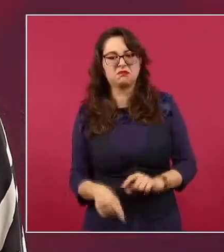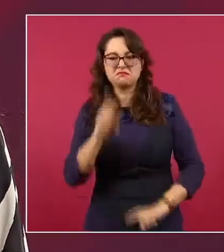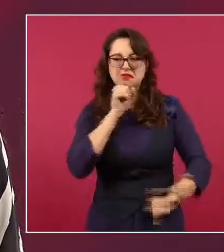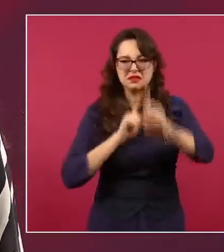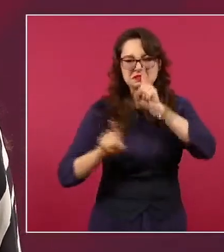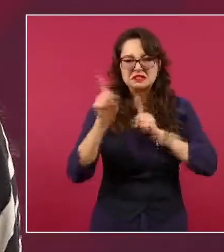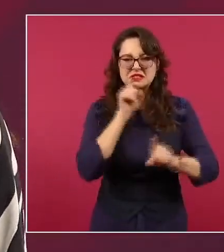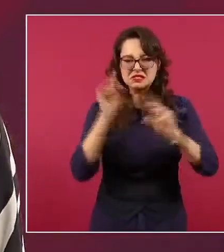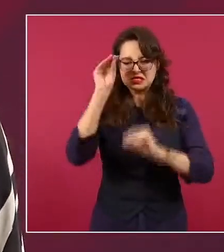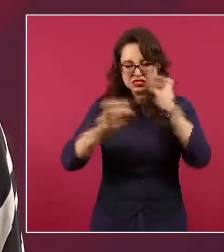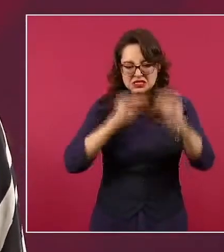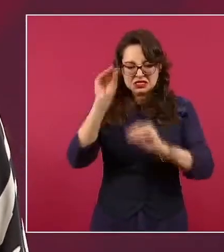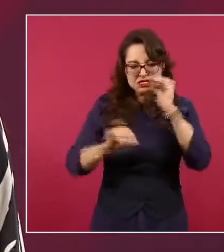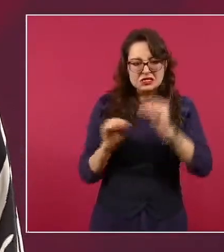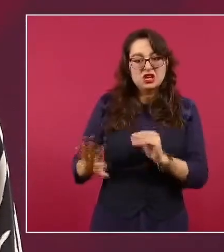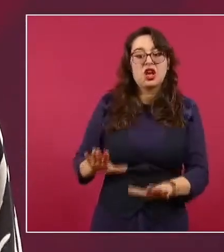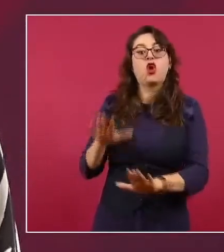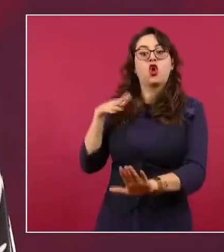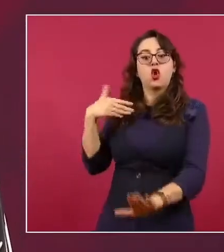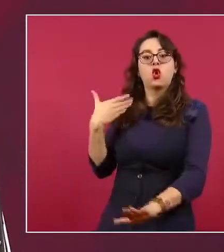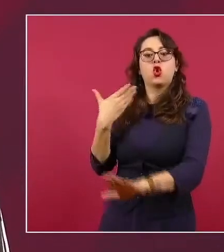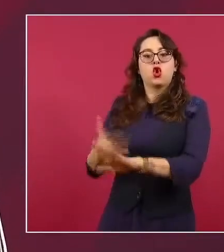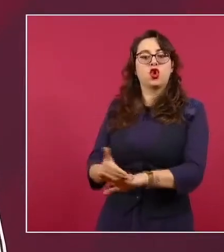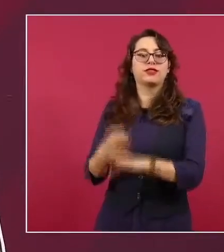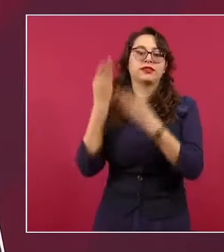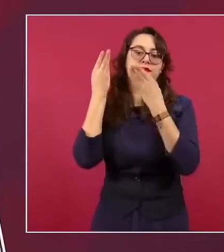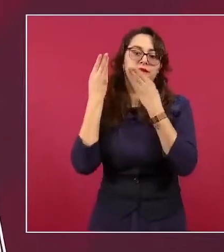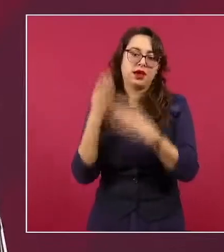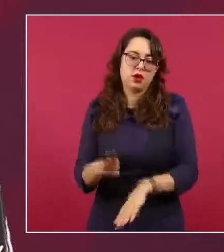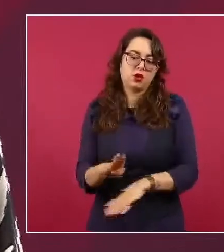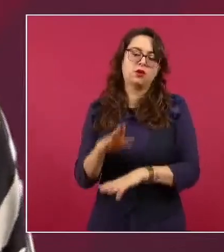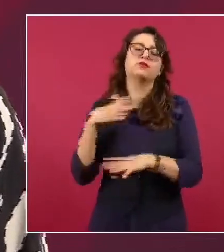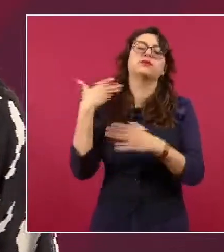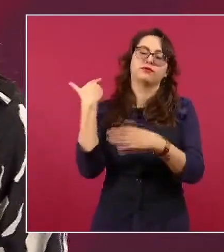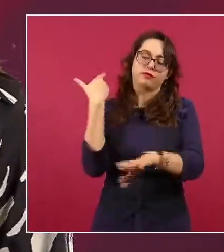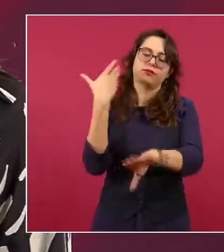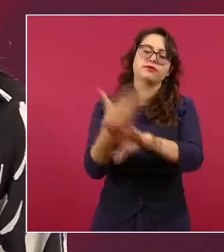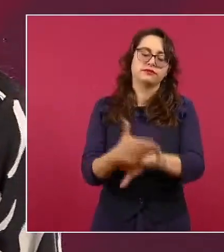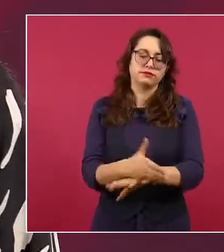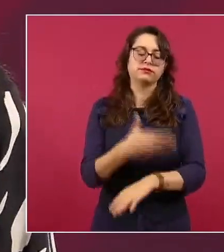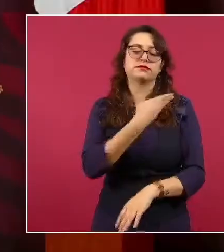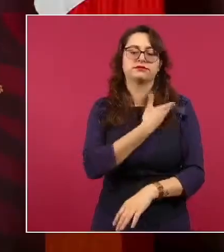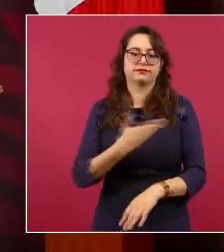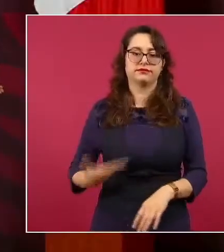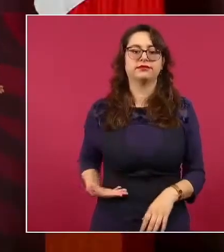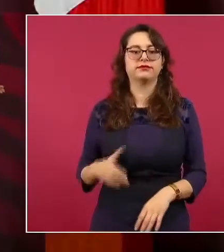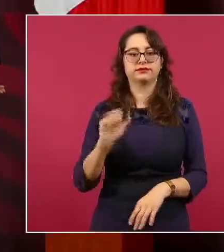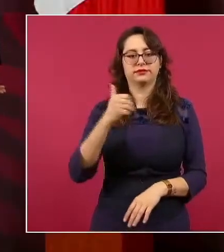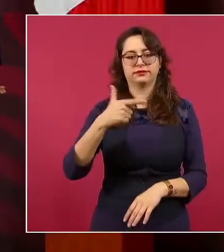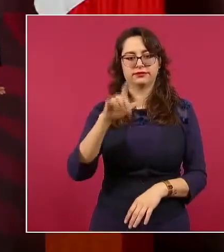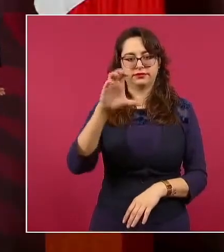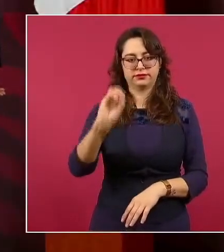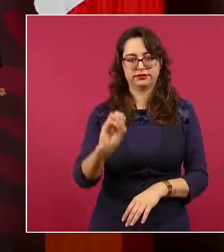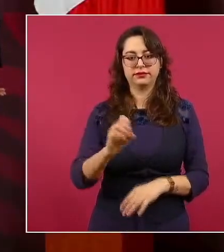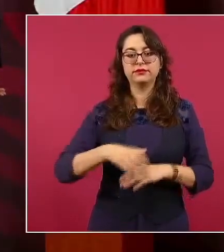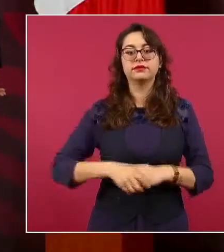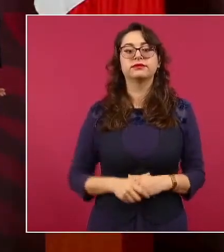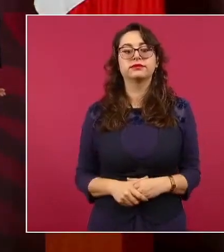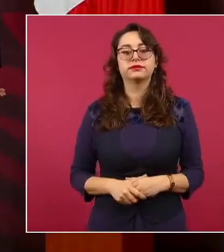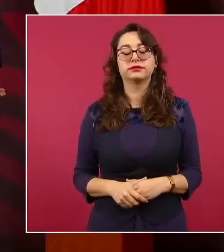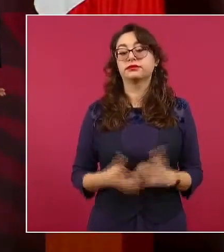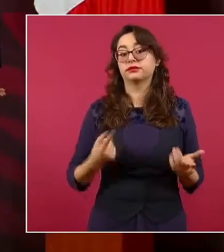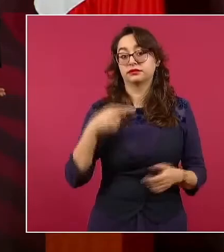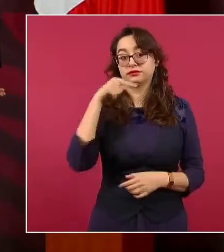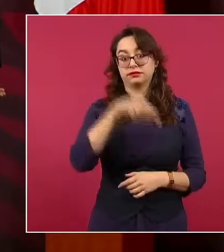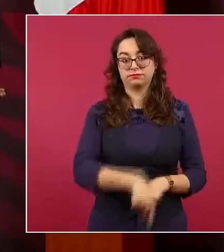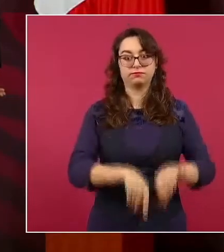desacreditar la labor del gobierno encabezada por el presidente Andrés Manuel López Obrador. Desplegada en